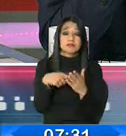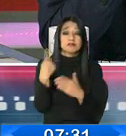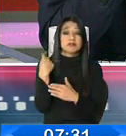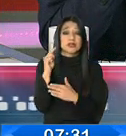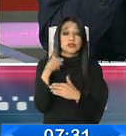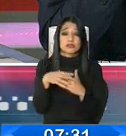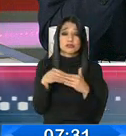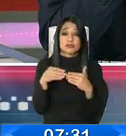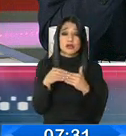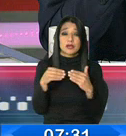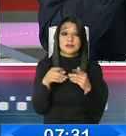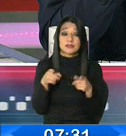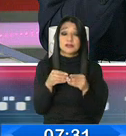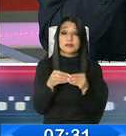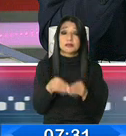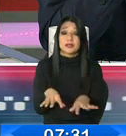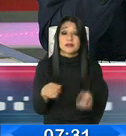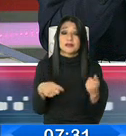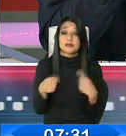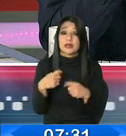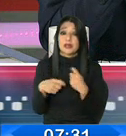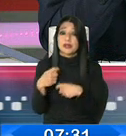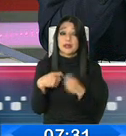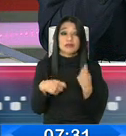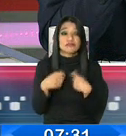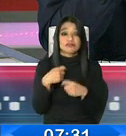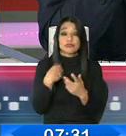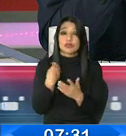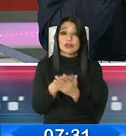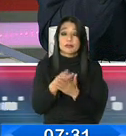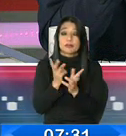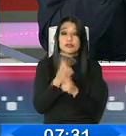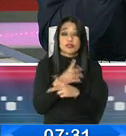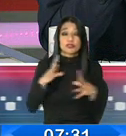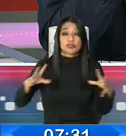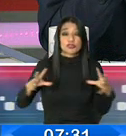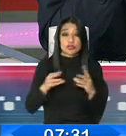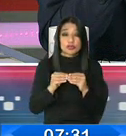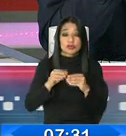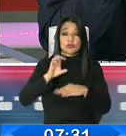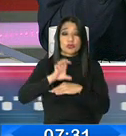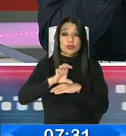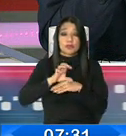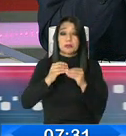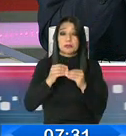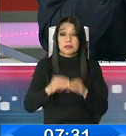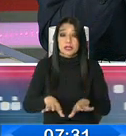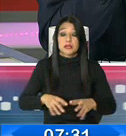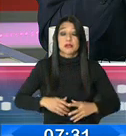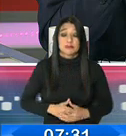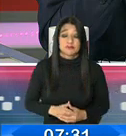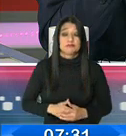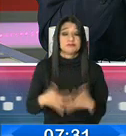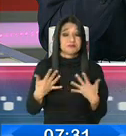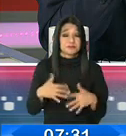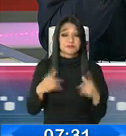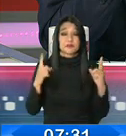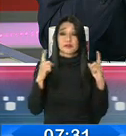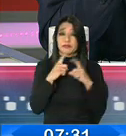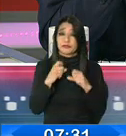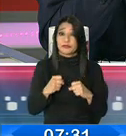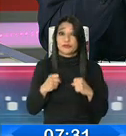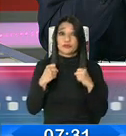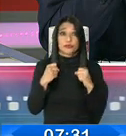decir, eso es lo que se ha perdido en ventas, en consumo y en producción a nivel nacional. Son cifras alarmantes, son cifras